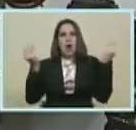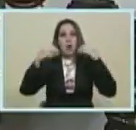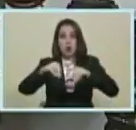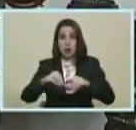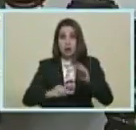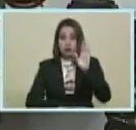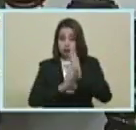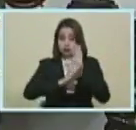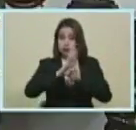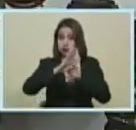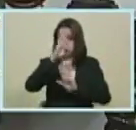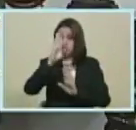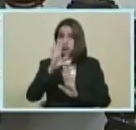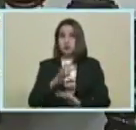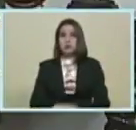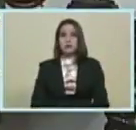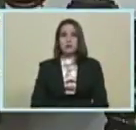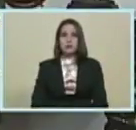pleno desarrollo